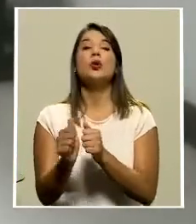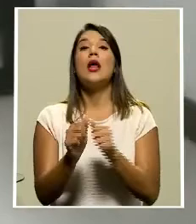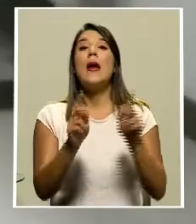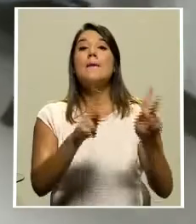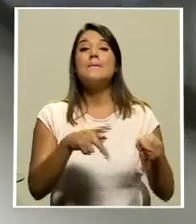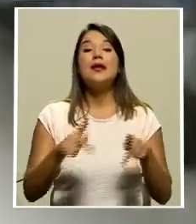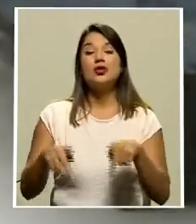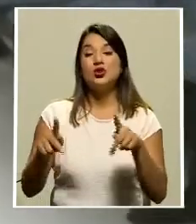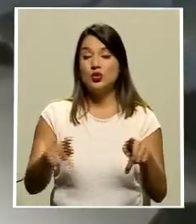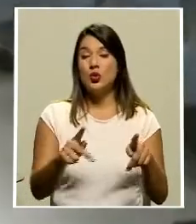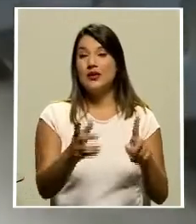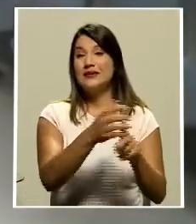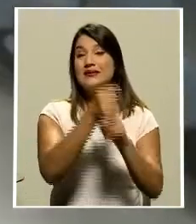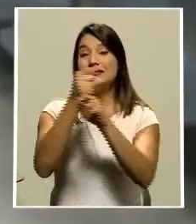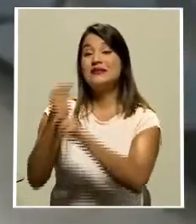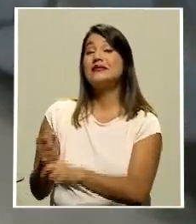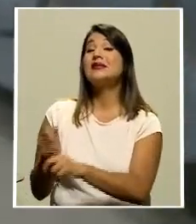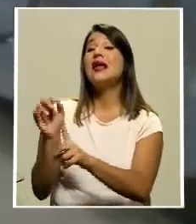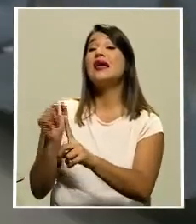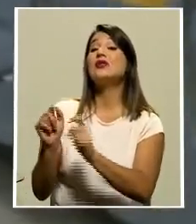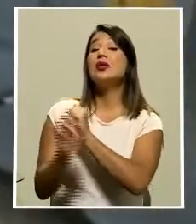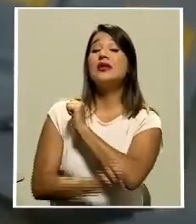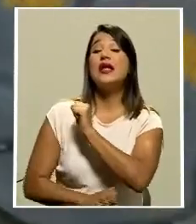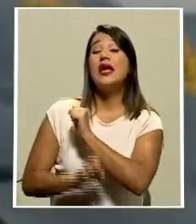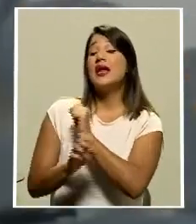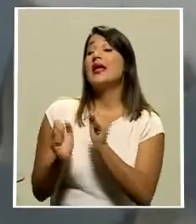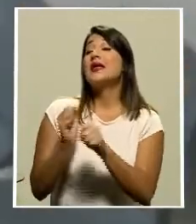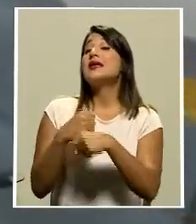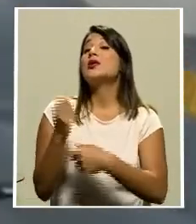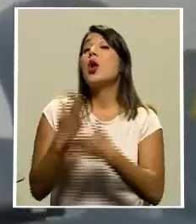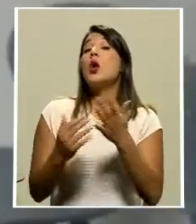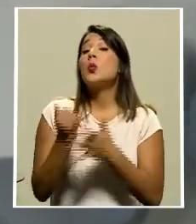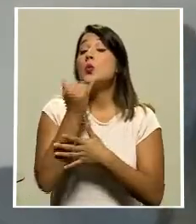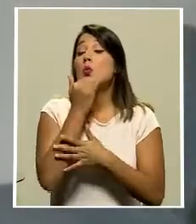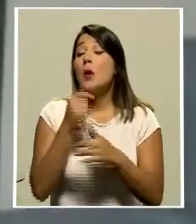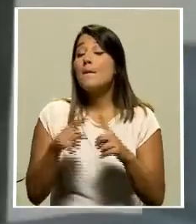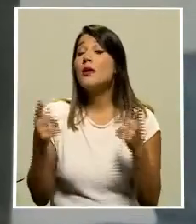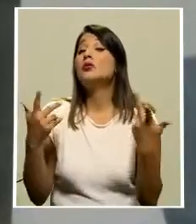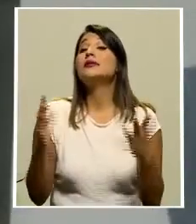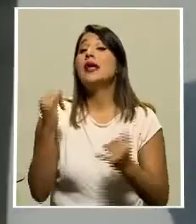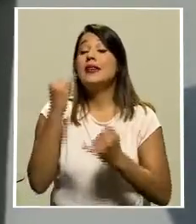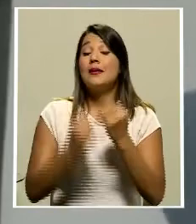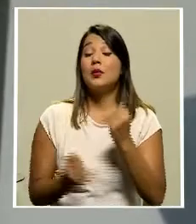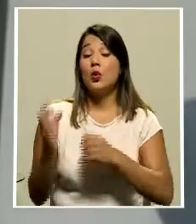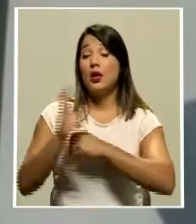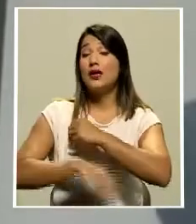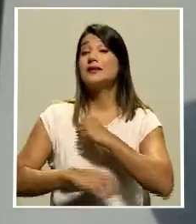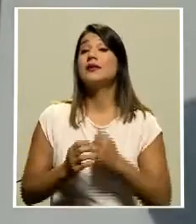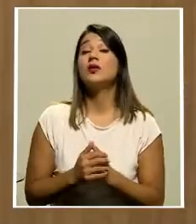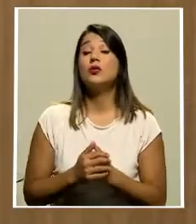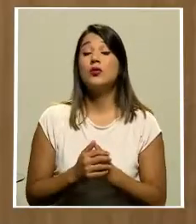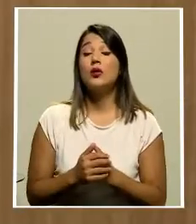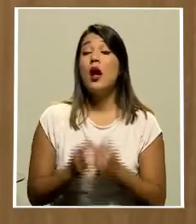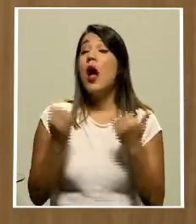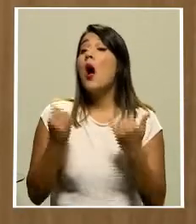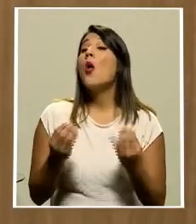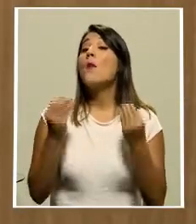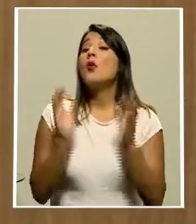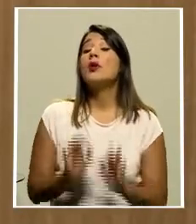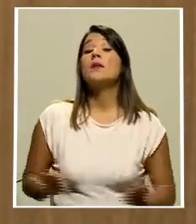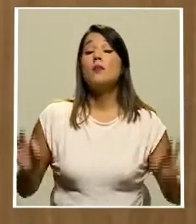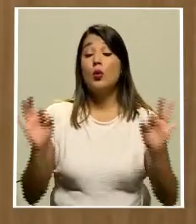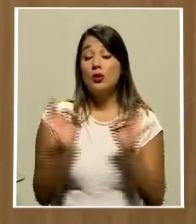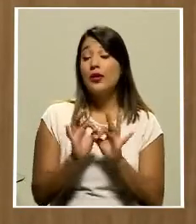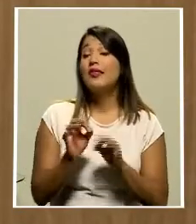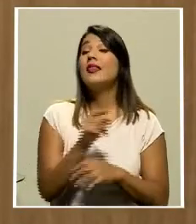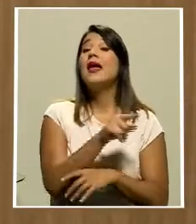que deporta El País son extranjeros que cometieron algún delito y que ya finalizaron sus condenas. Un efecto importantísimo es que son